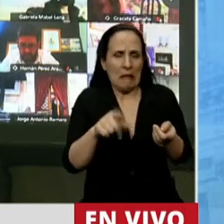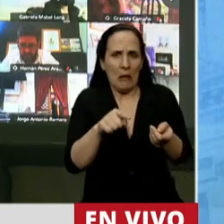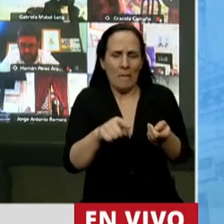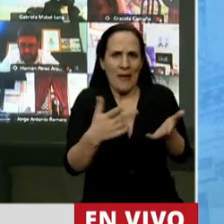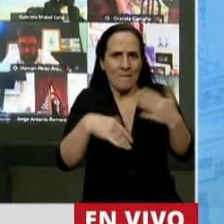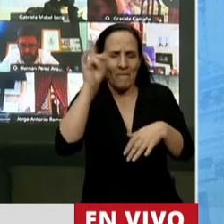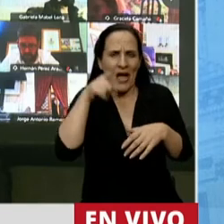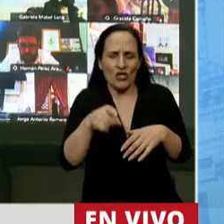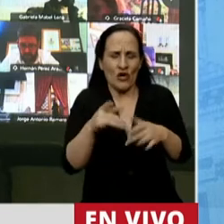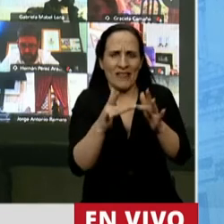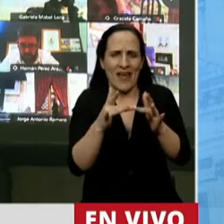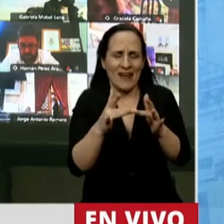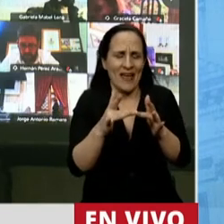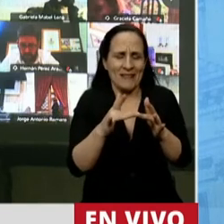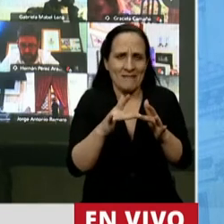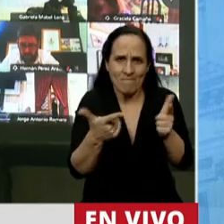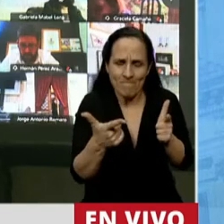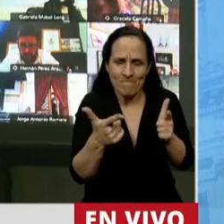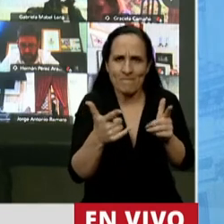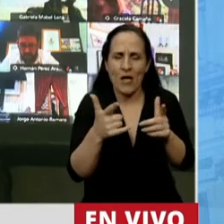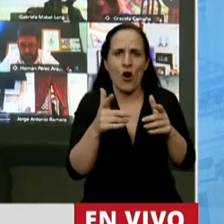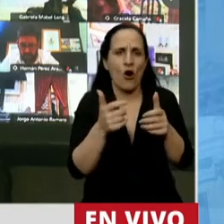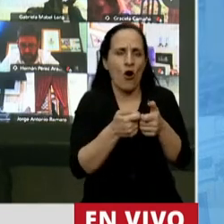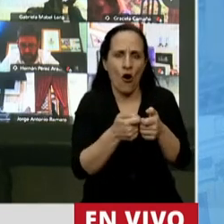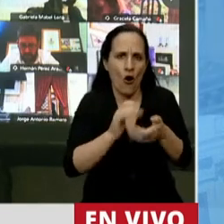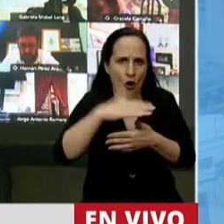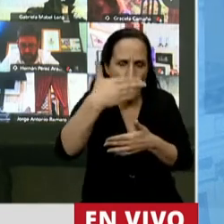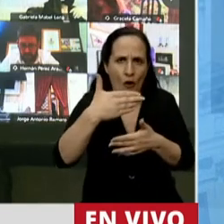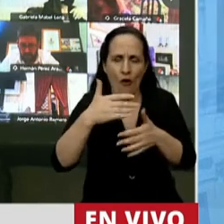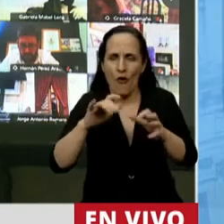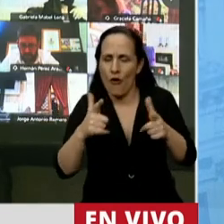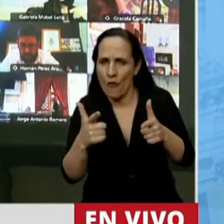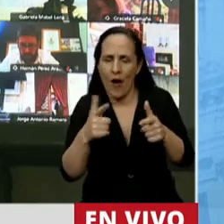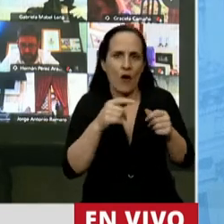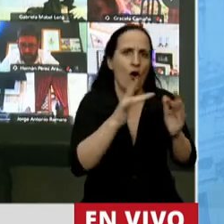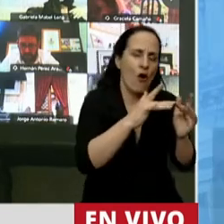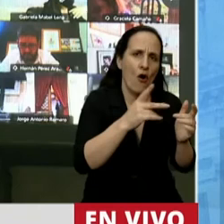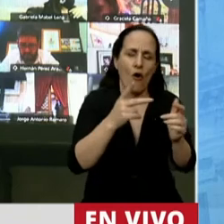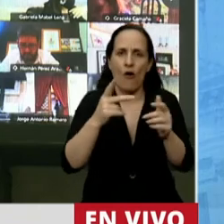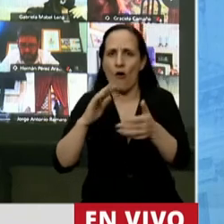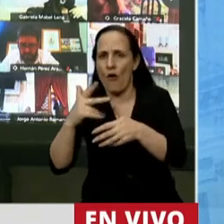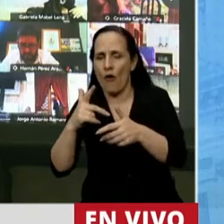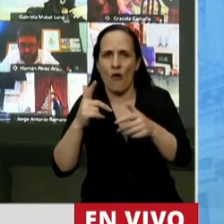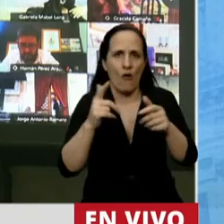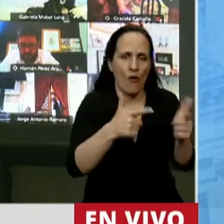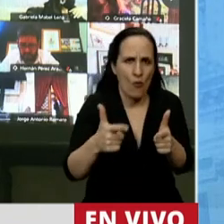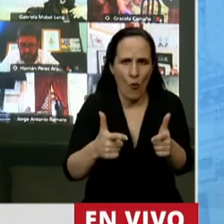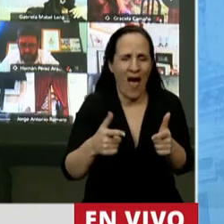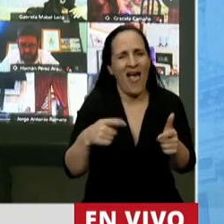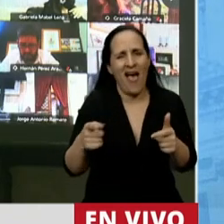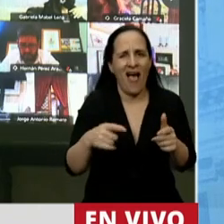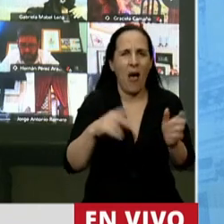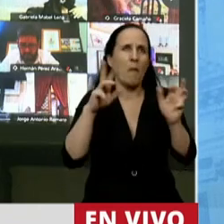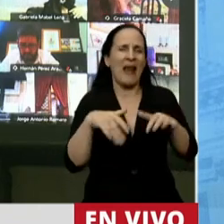personas no tiene acceso a Internet o no tiene dispositivos o no tiene ninguna de las dos cosas? Están improvisando,